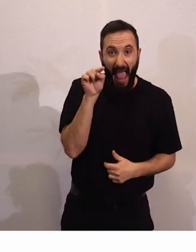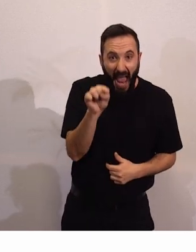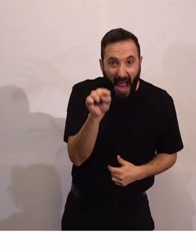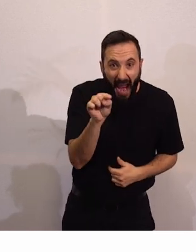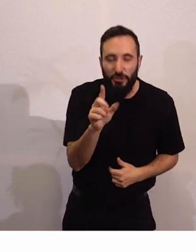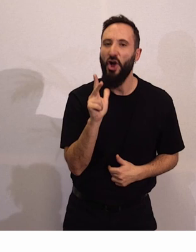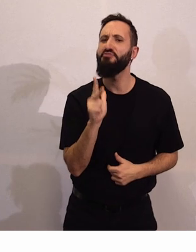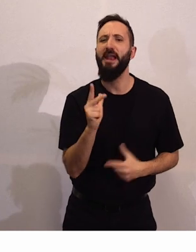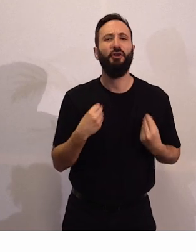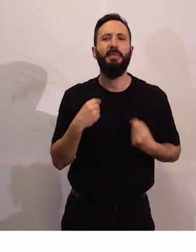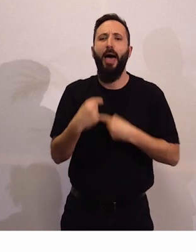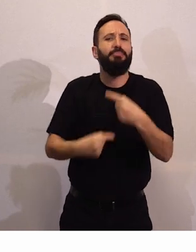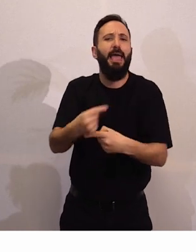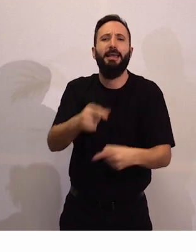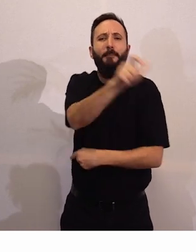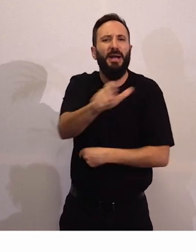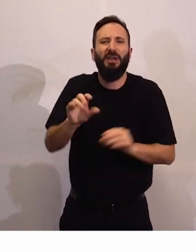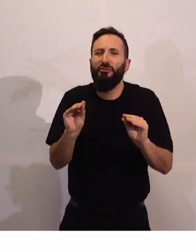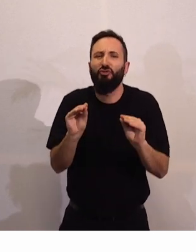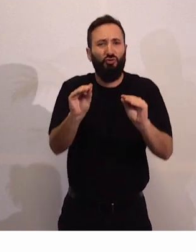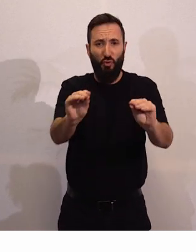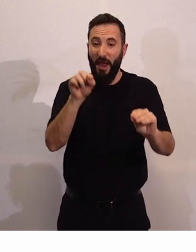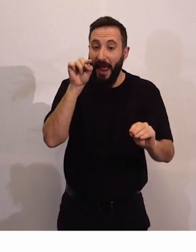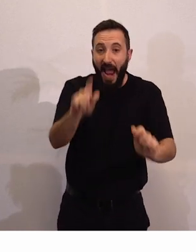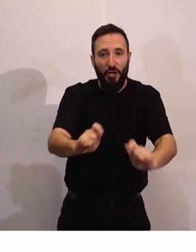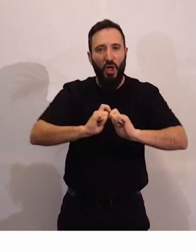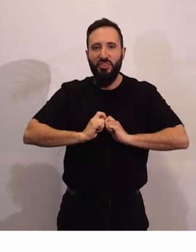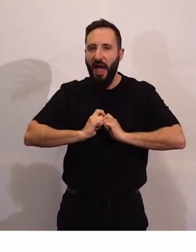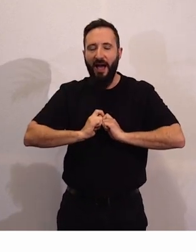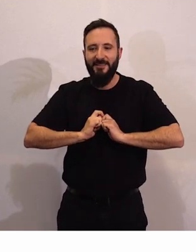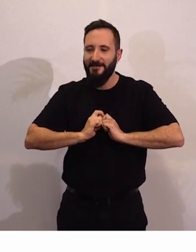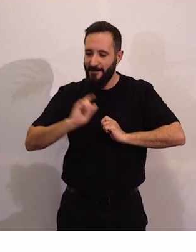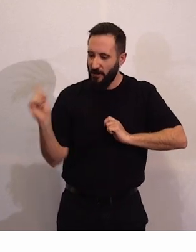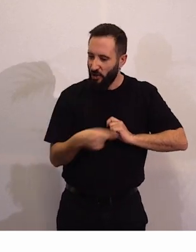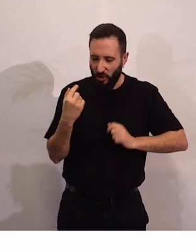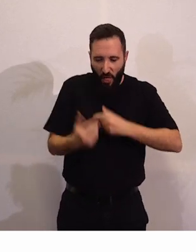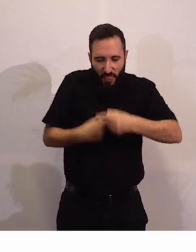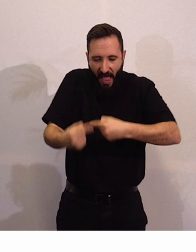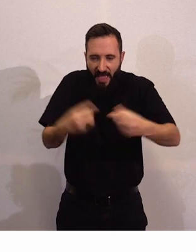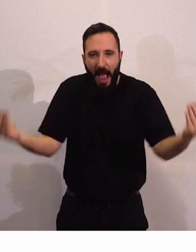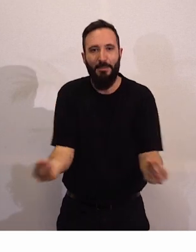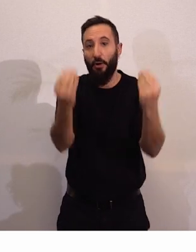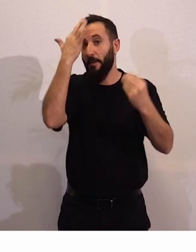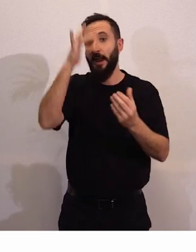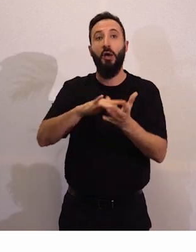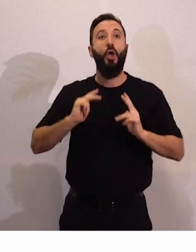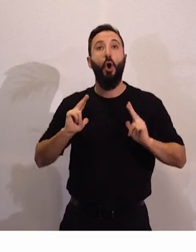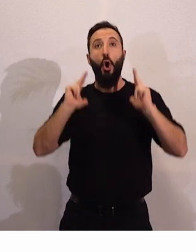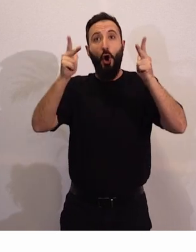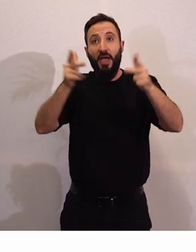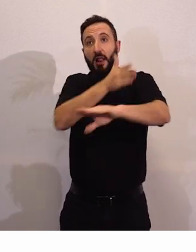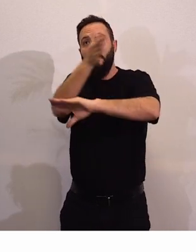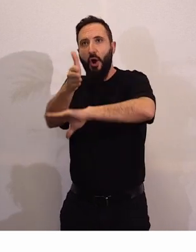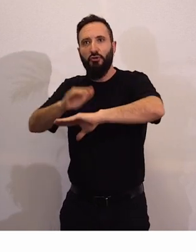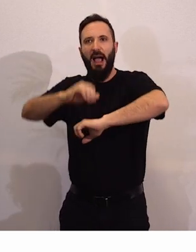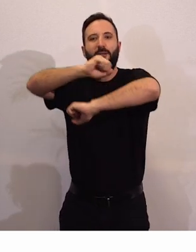en el día a día de las personas eso es lo que mejora nuestro día a día que si yo voy a un hotel pues no me encuentro un